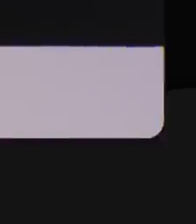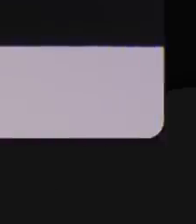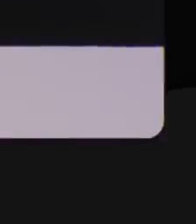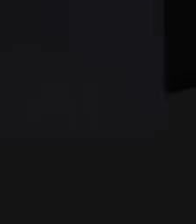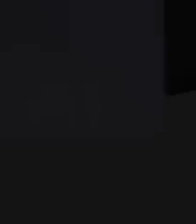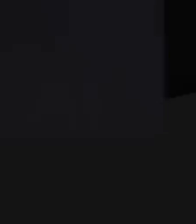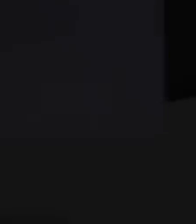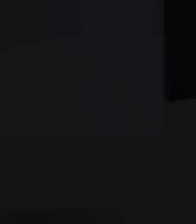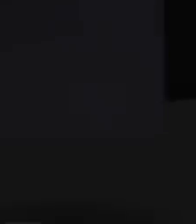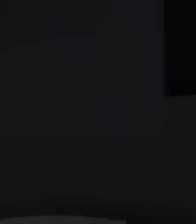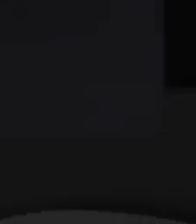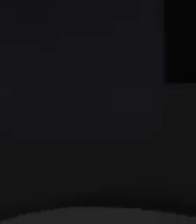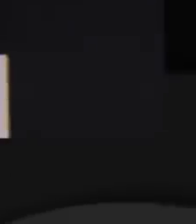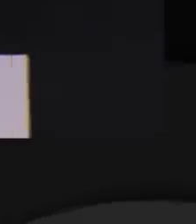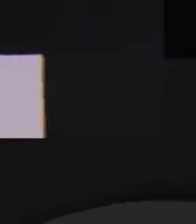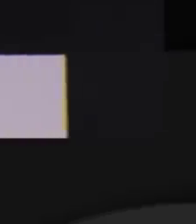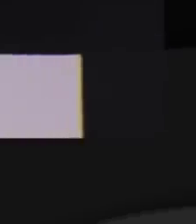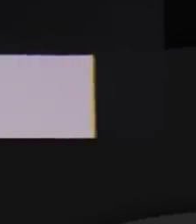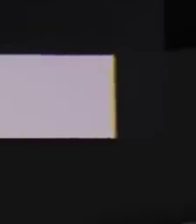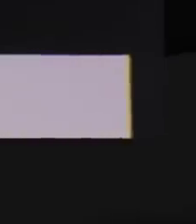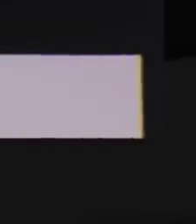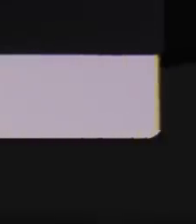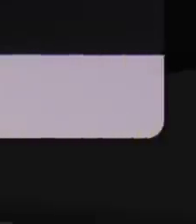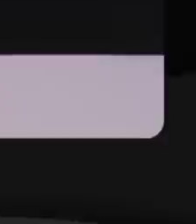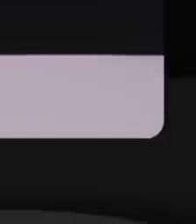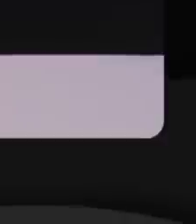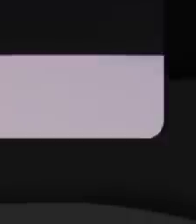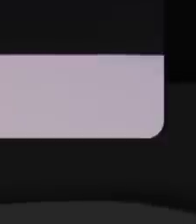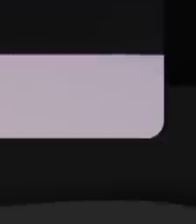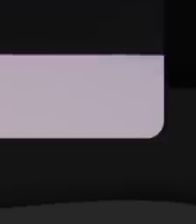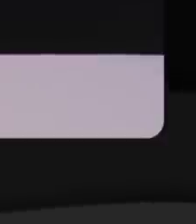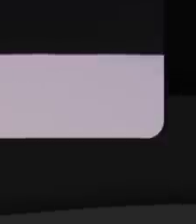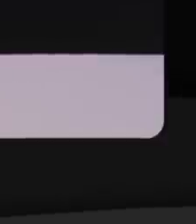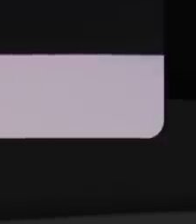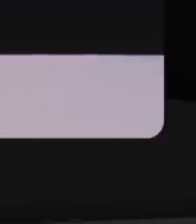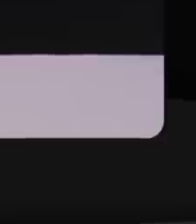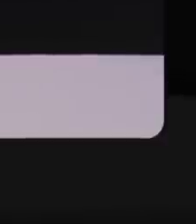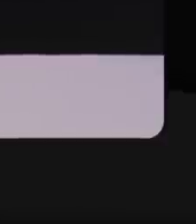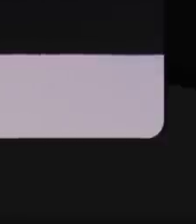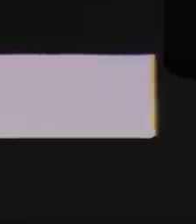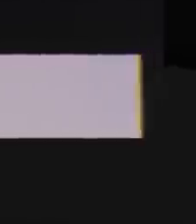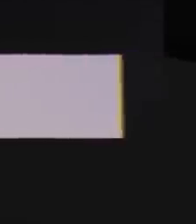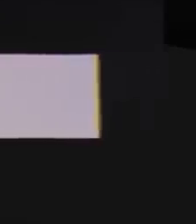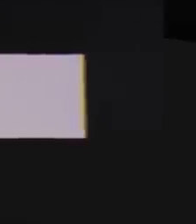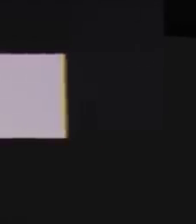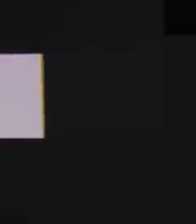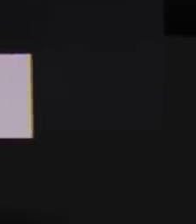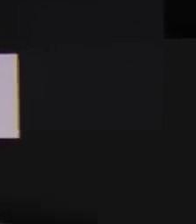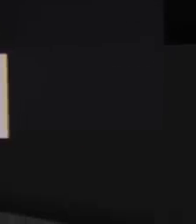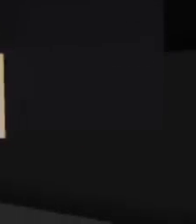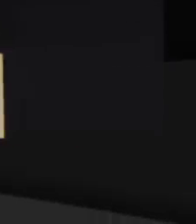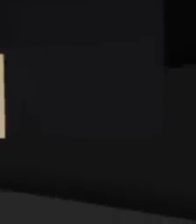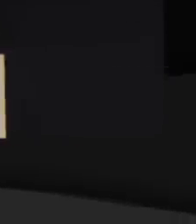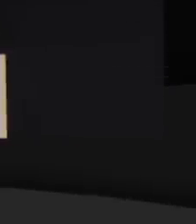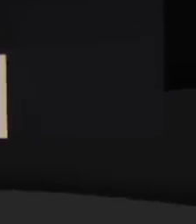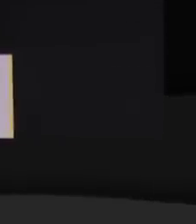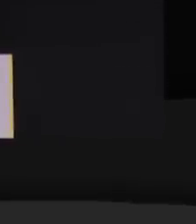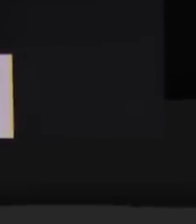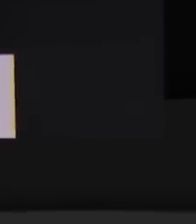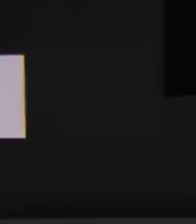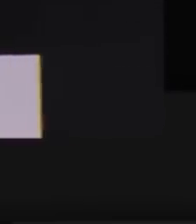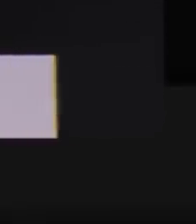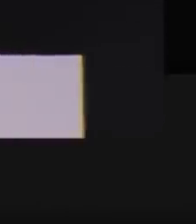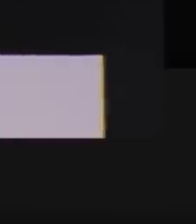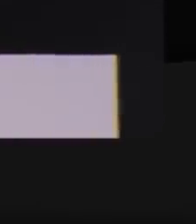riqueza. Lo último que nos debe de preocupar a nosotros es el dinero. Nosotros no vivimos para hacer dinero,